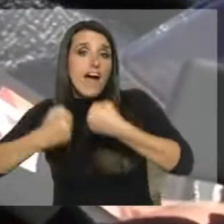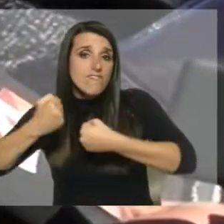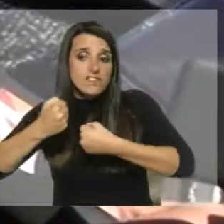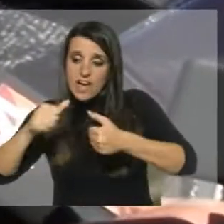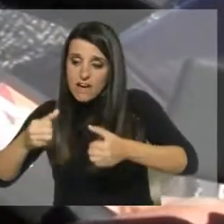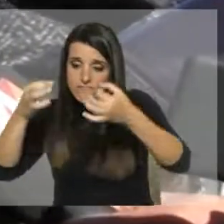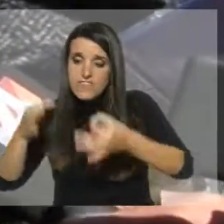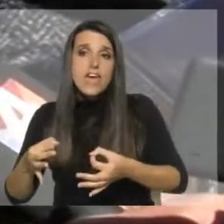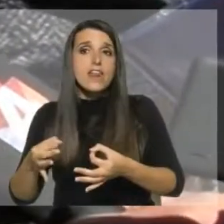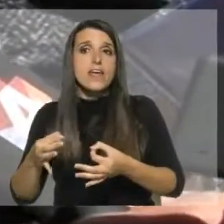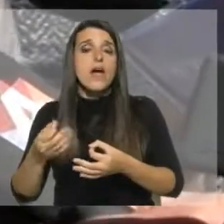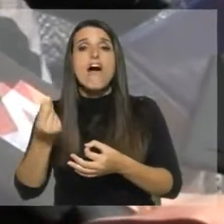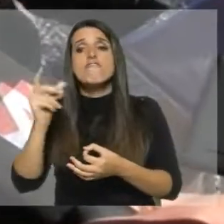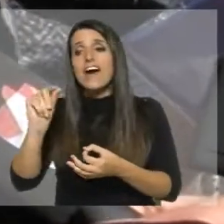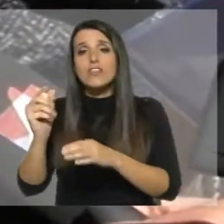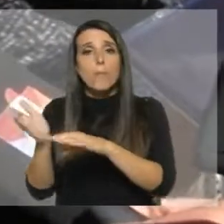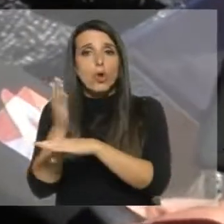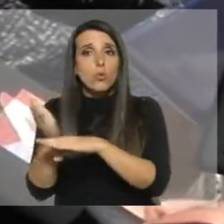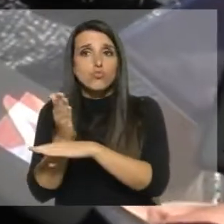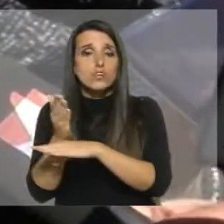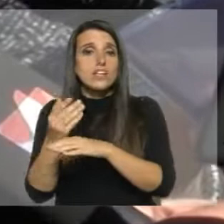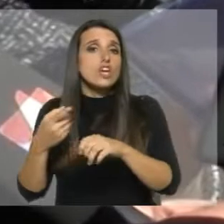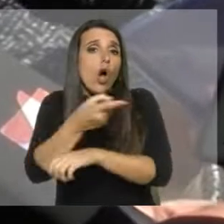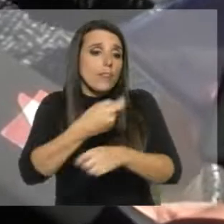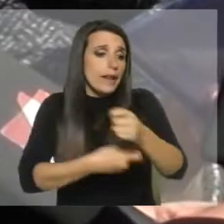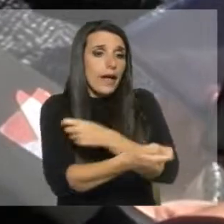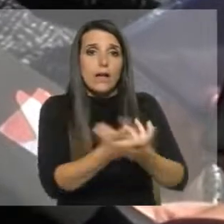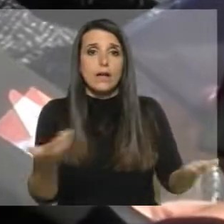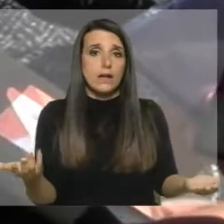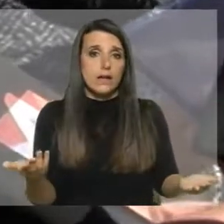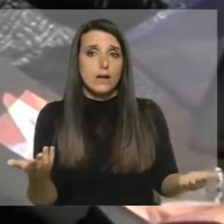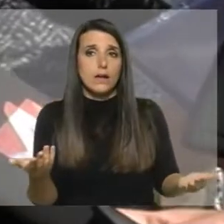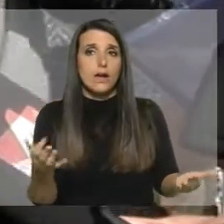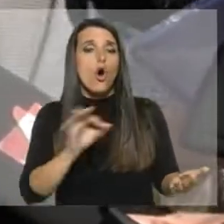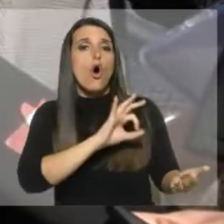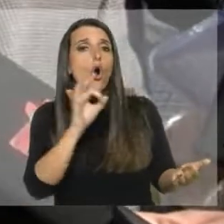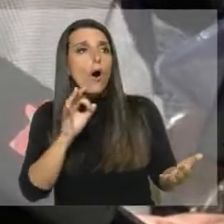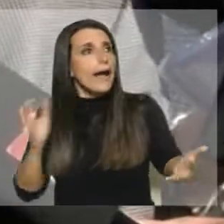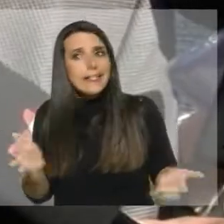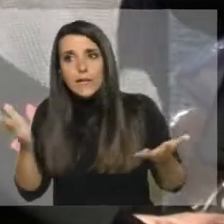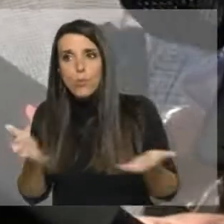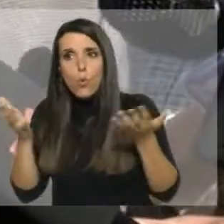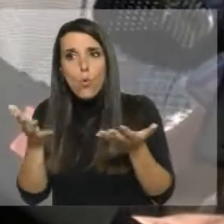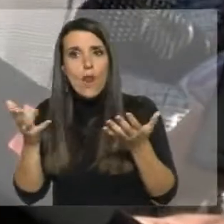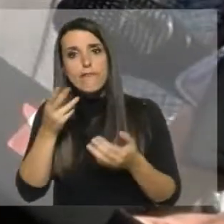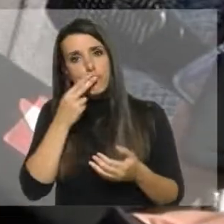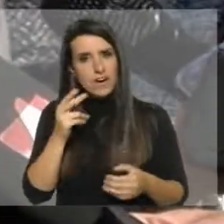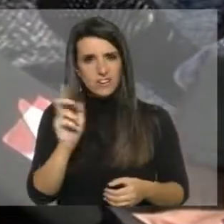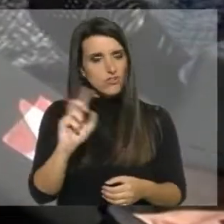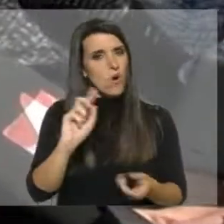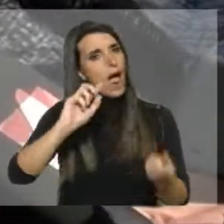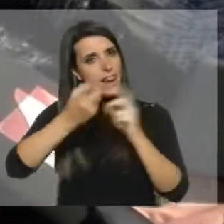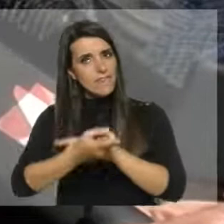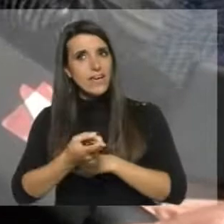más económica para producir y que combata contra el contrabando. O estamos estimulando que se fume. No, al